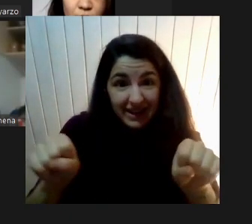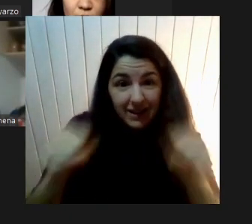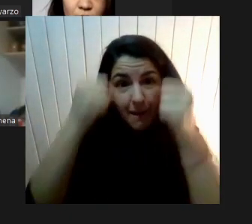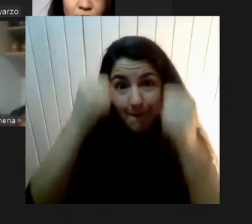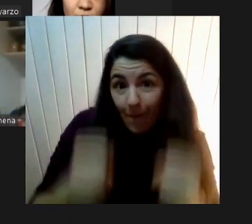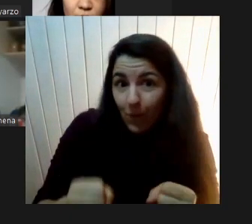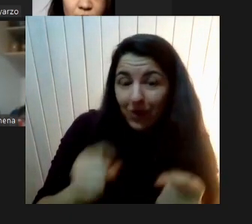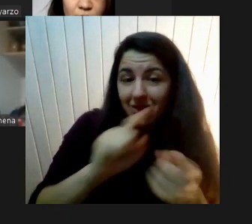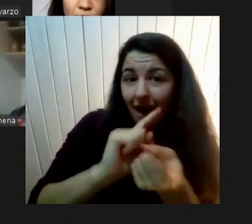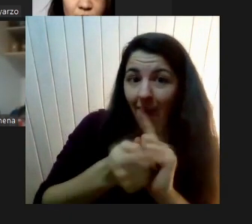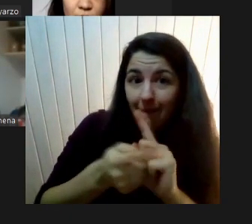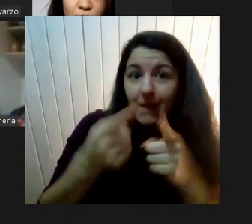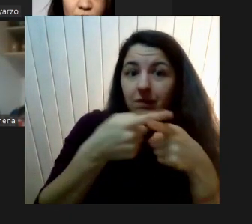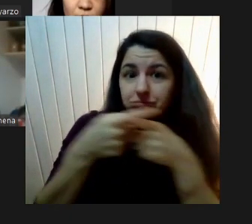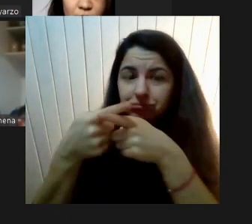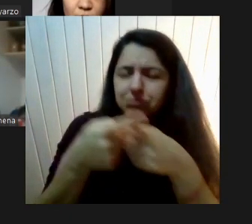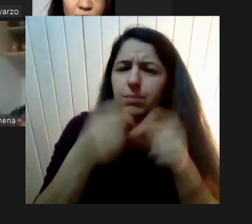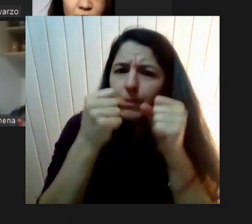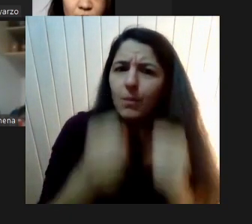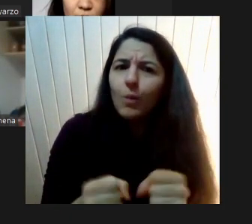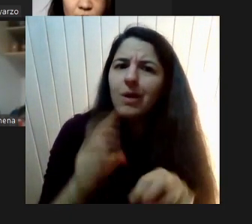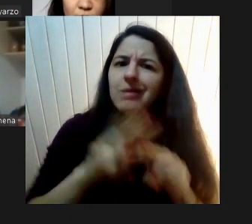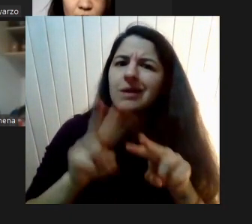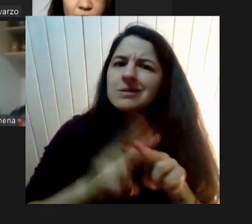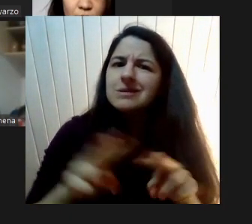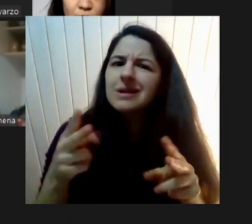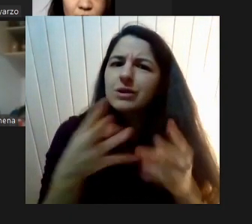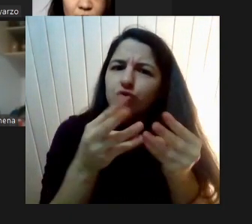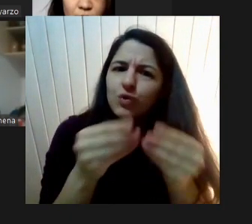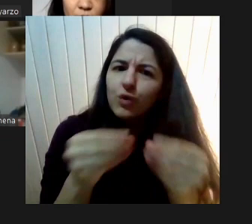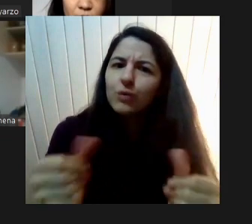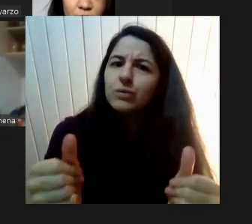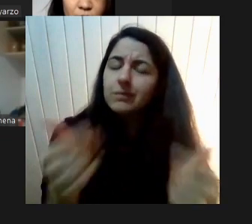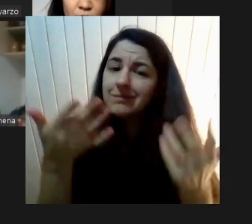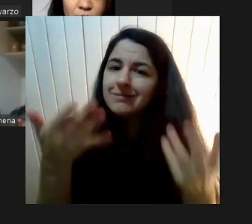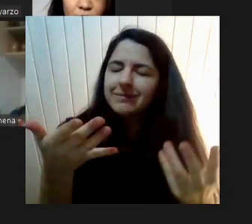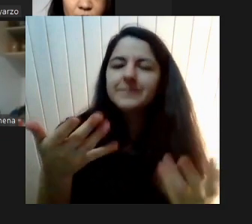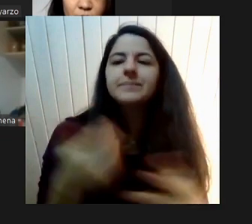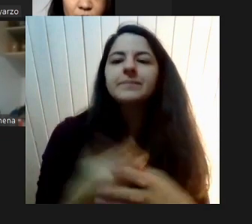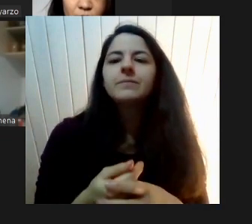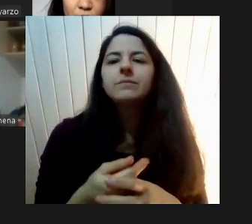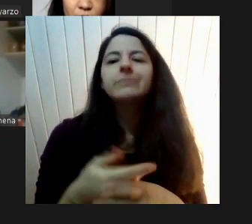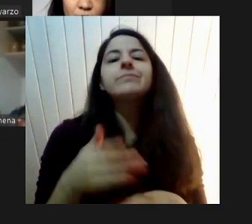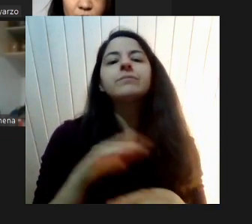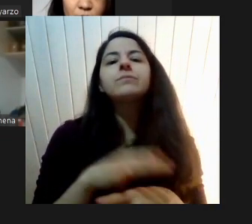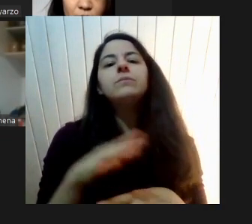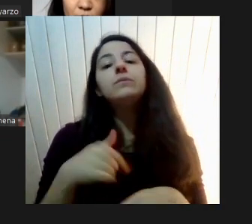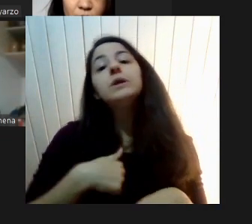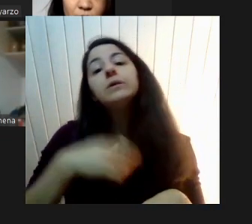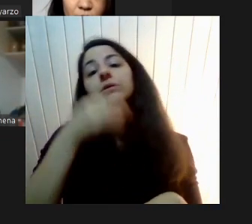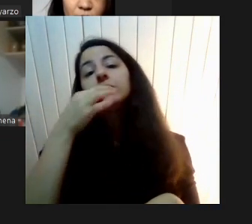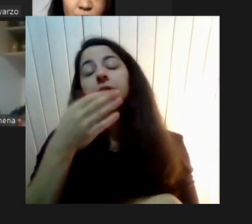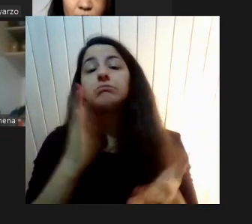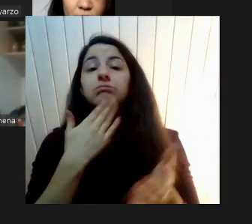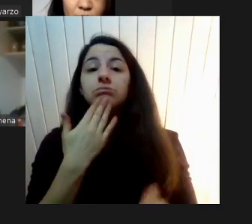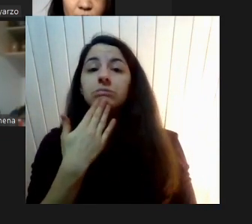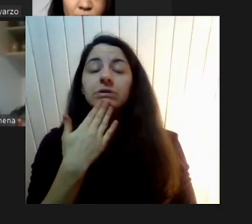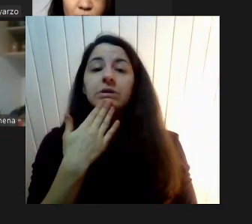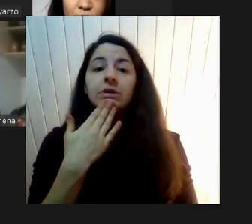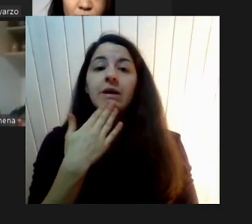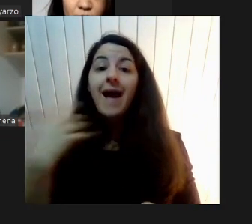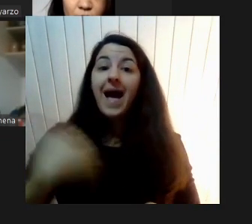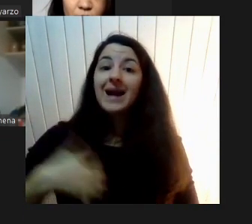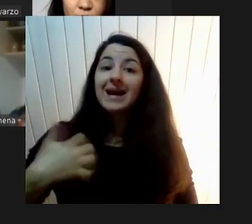Pensarlo Desde un punto de vista Que se discutió Antes Harto En Argentina Antes de declarar La ley De educación sexual integral Que ellos tienen